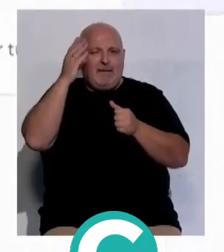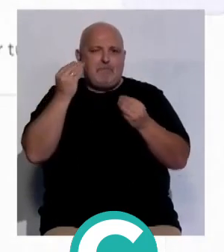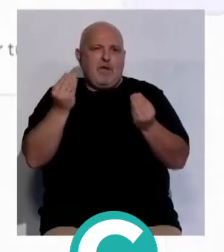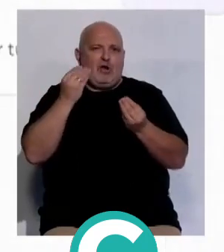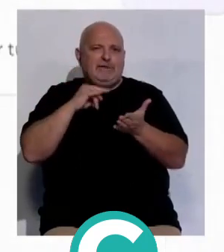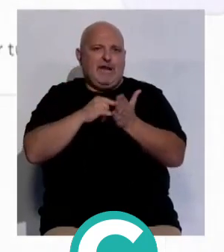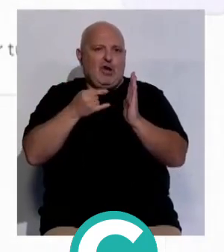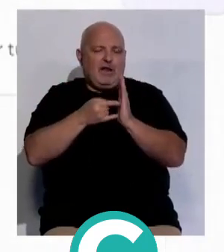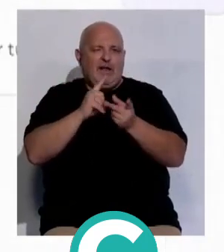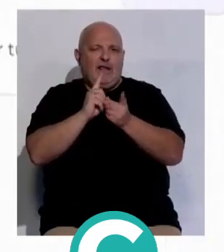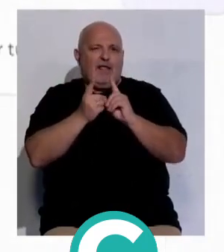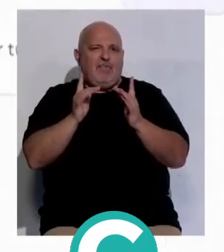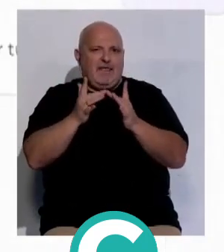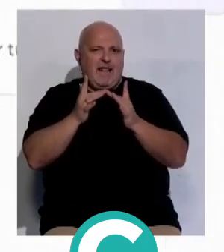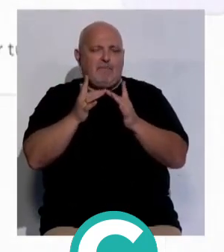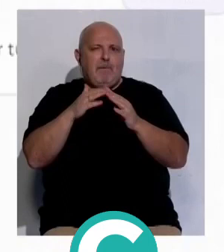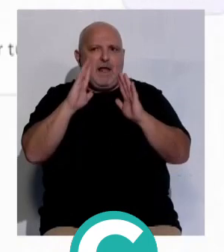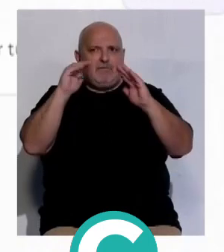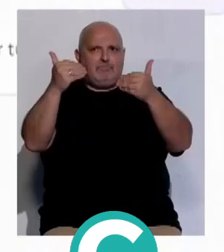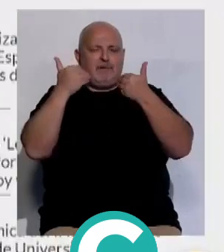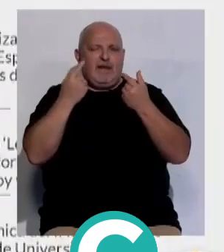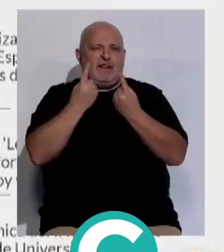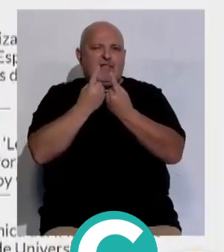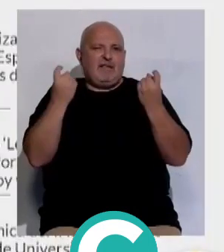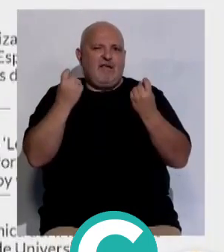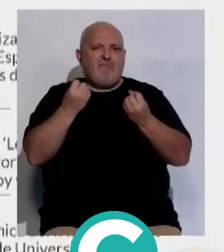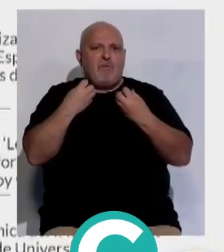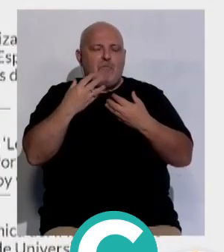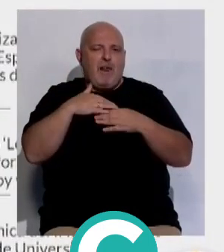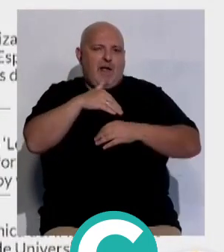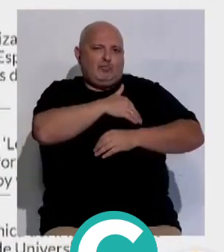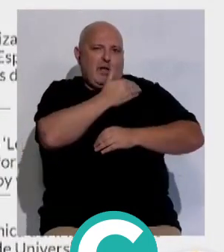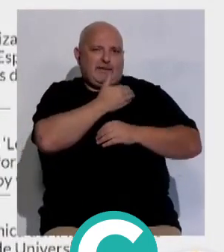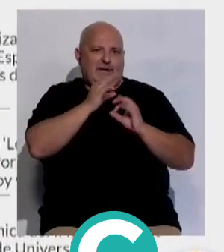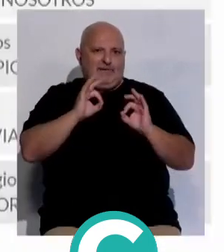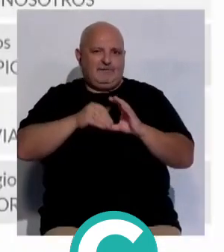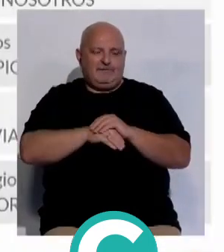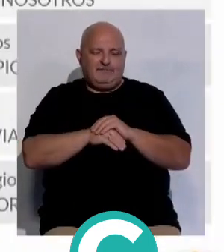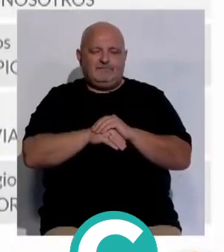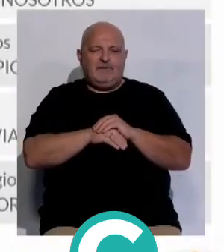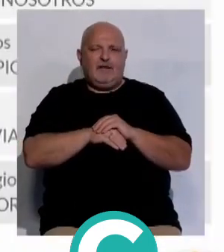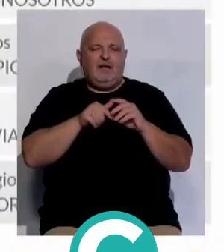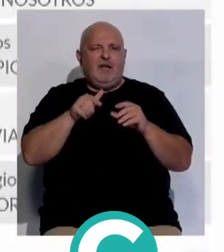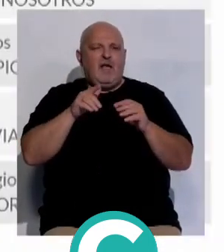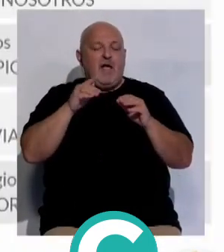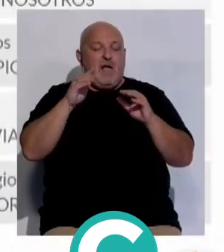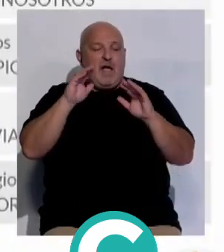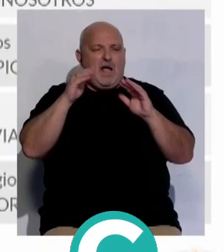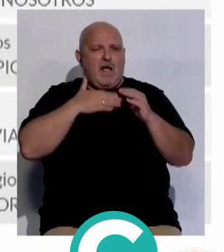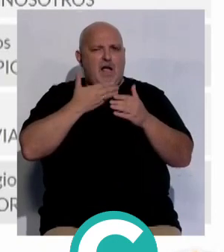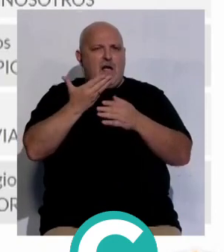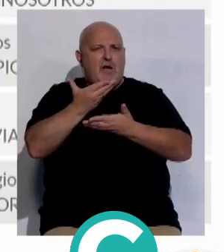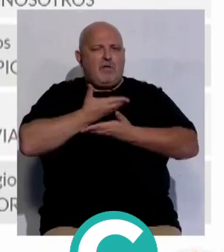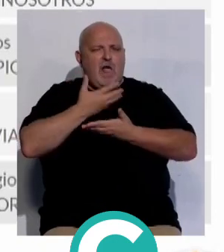tecnológica y de transformación digital para atender las necesidades de información de sus distintos públicos. Este asistente inteligente